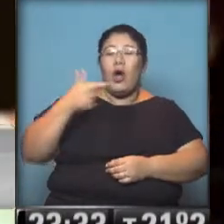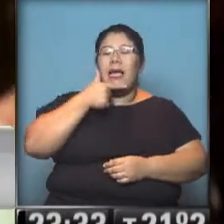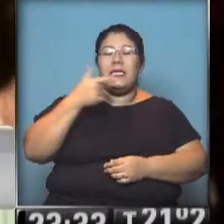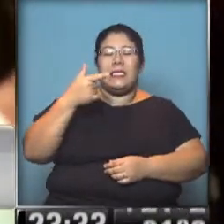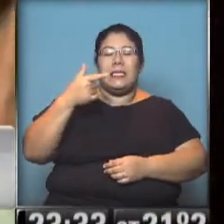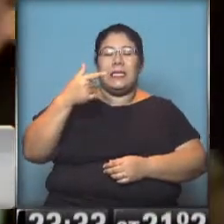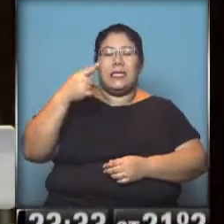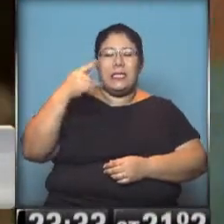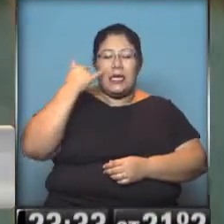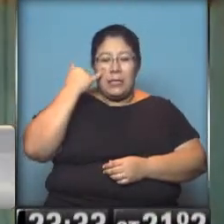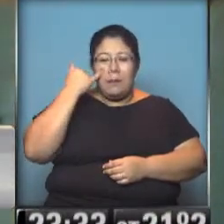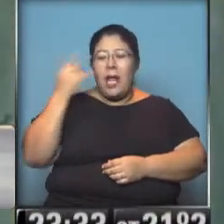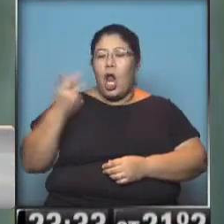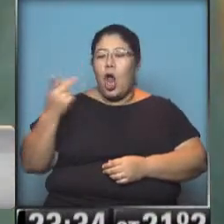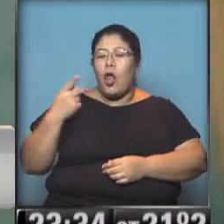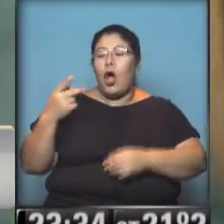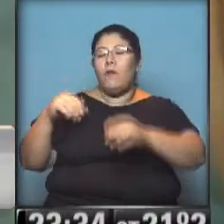él y de Guillermo, del hermano.